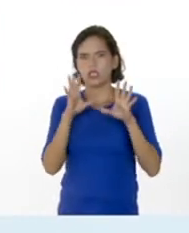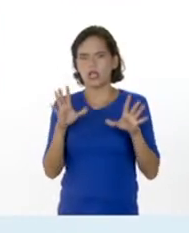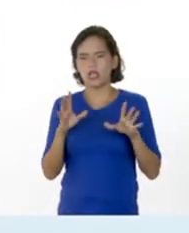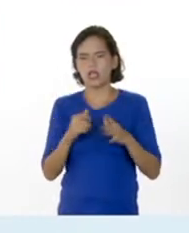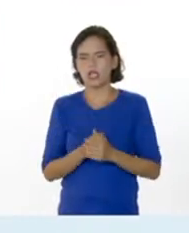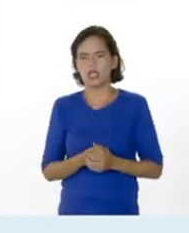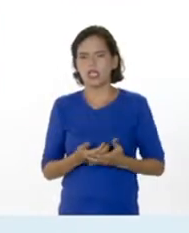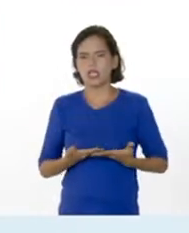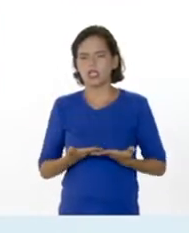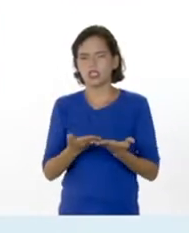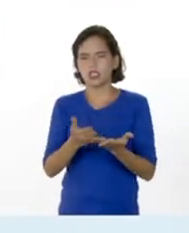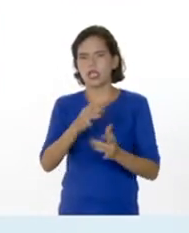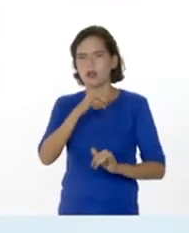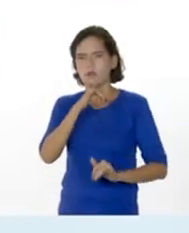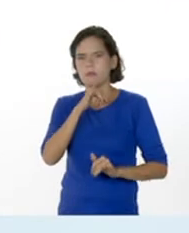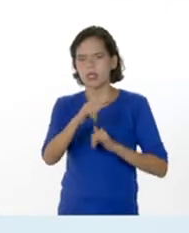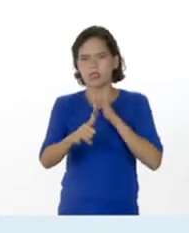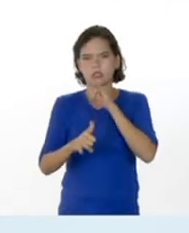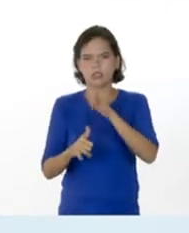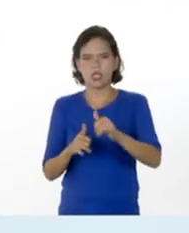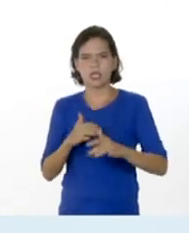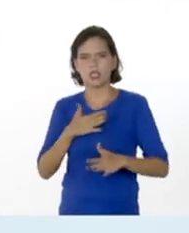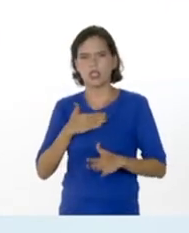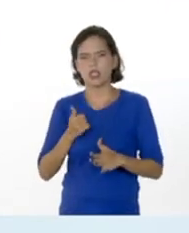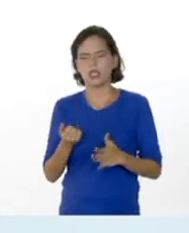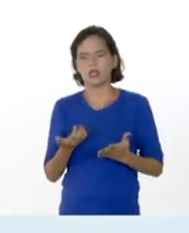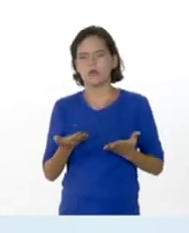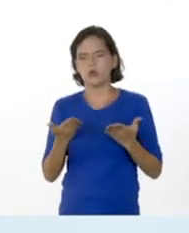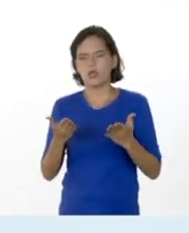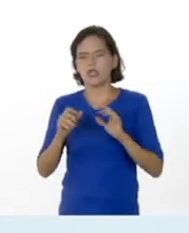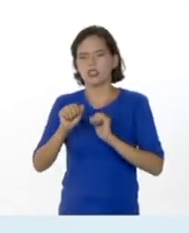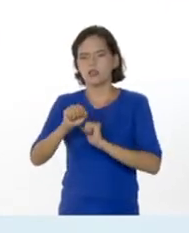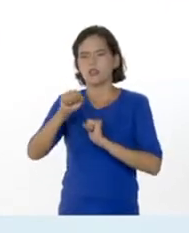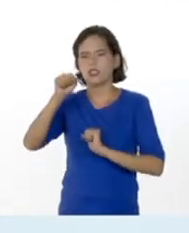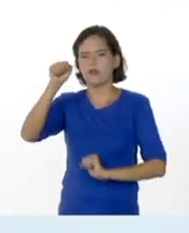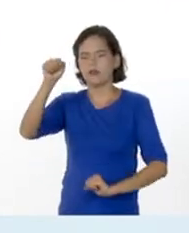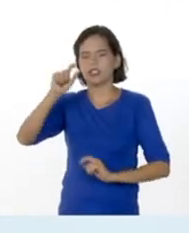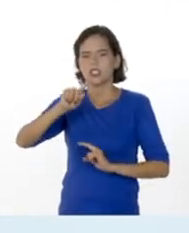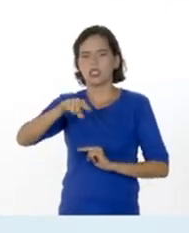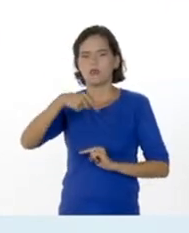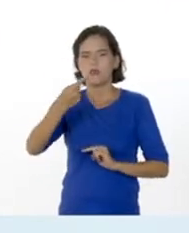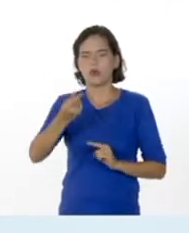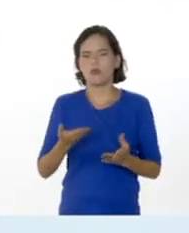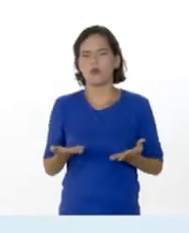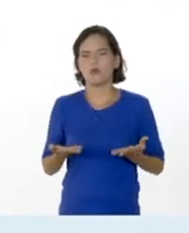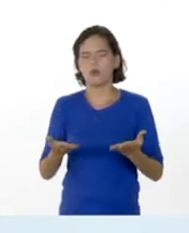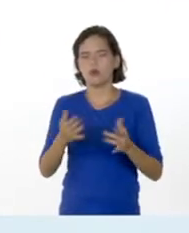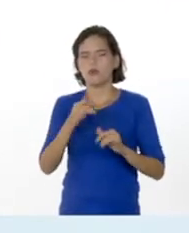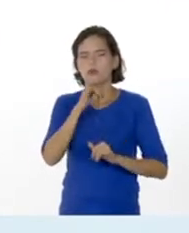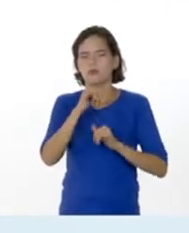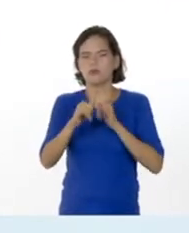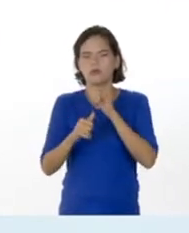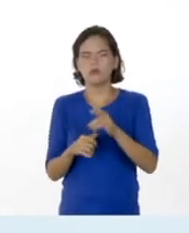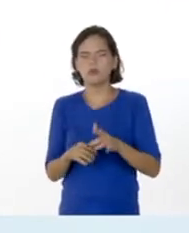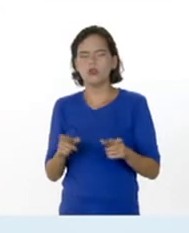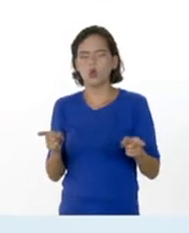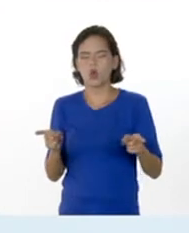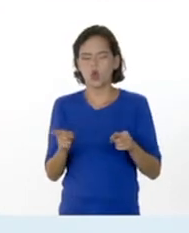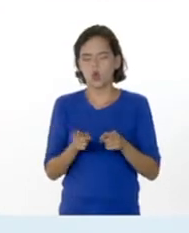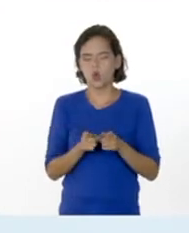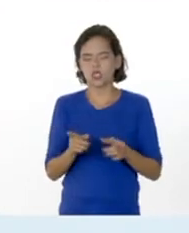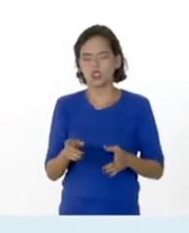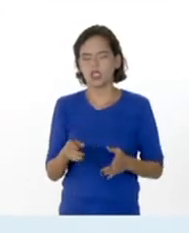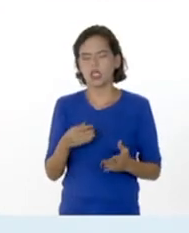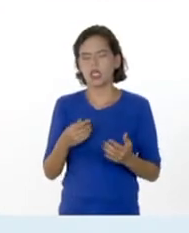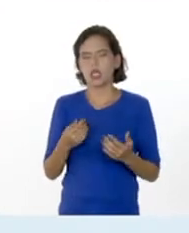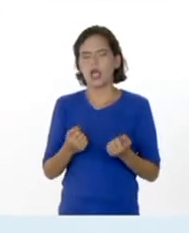que entrega el mensaje que queremos dar a través de este afiche. Luego podemos colocar datos, que sería una información corta que respalde lo que